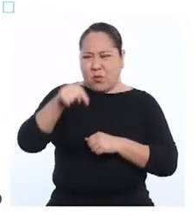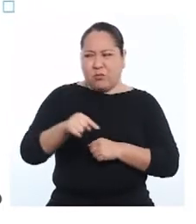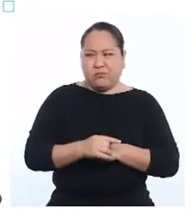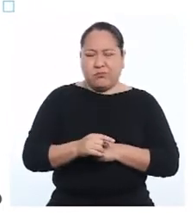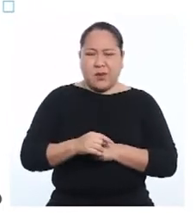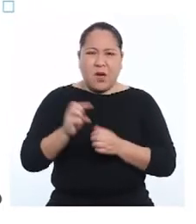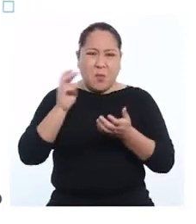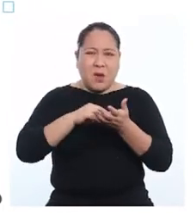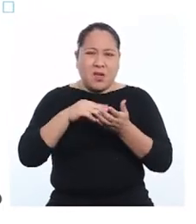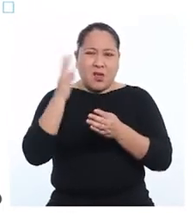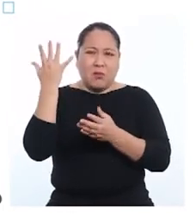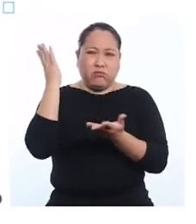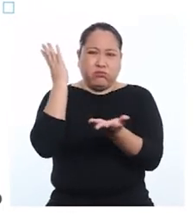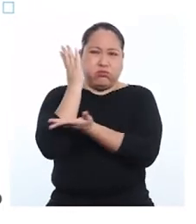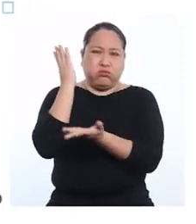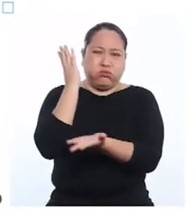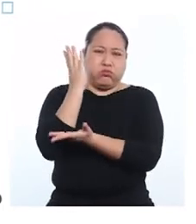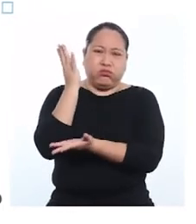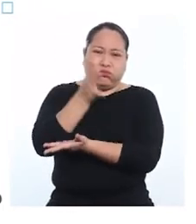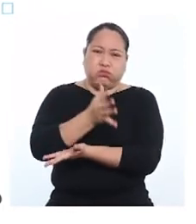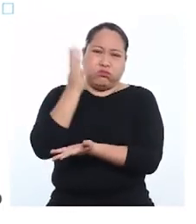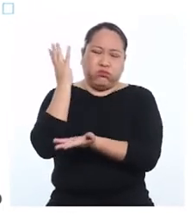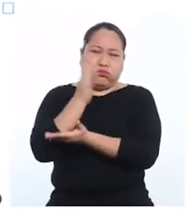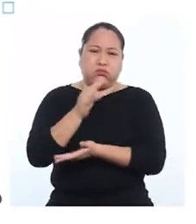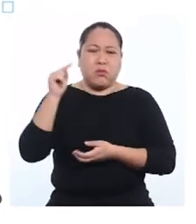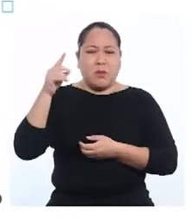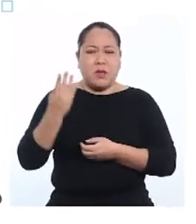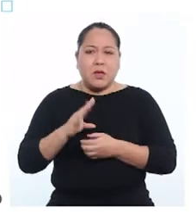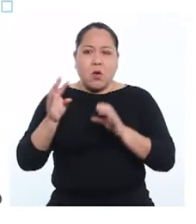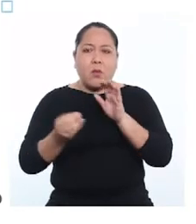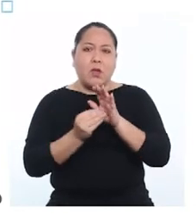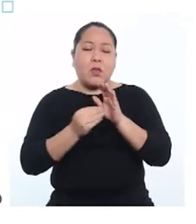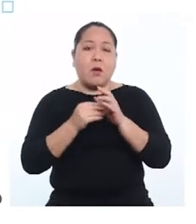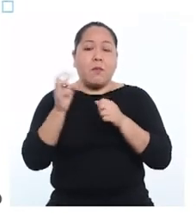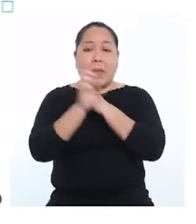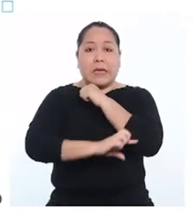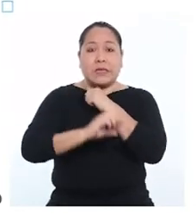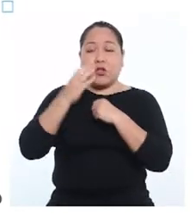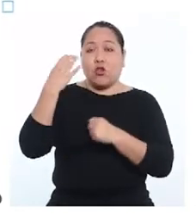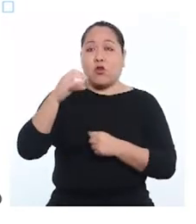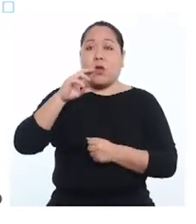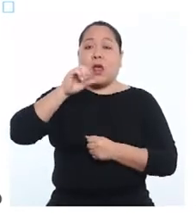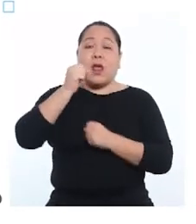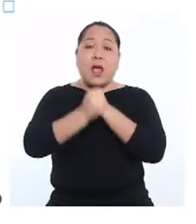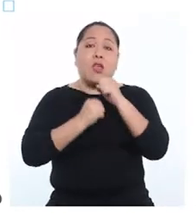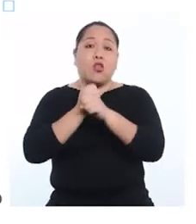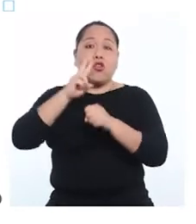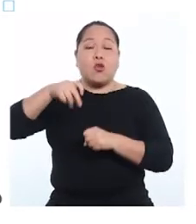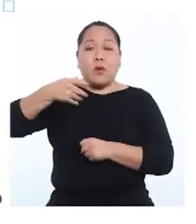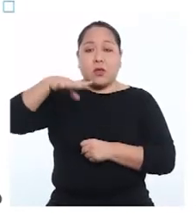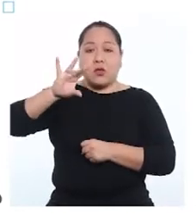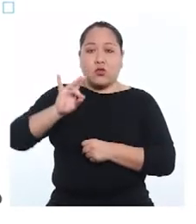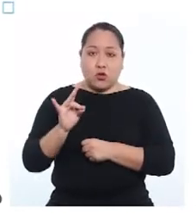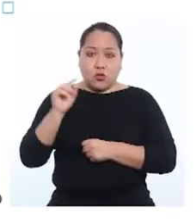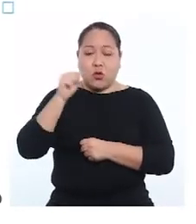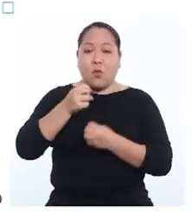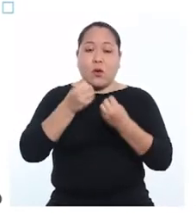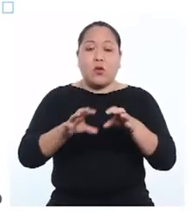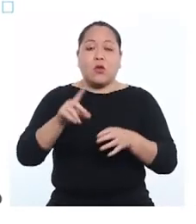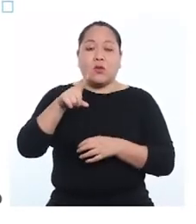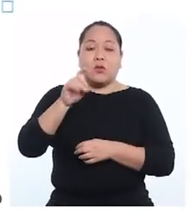resulta preocupante, pues al incremento de la deforestación en Brasil se suman países como Colombia, que en el año 2018